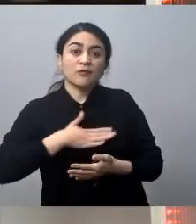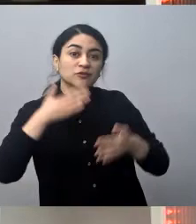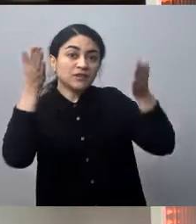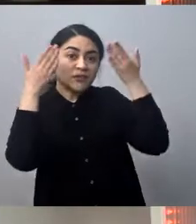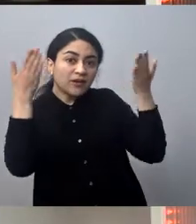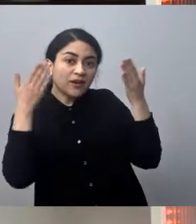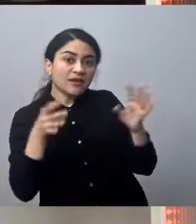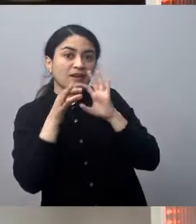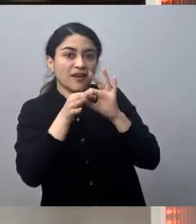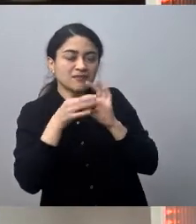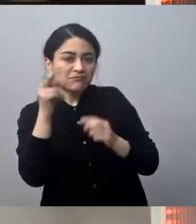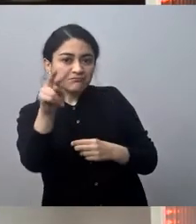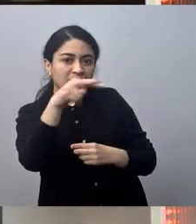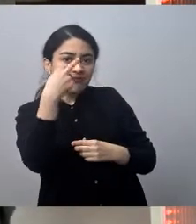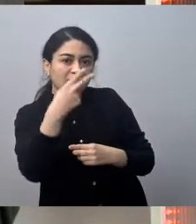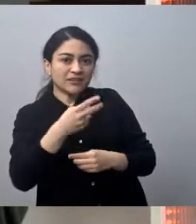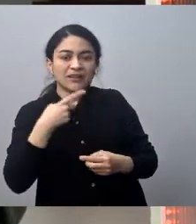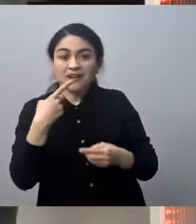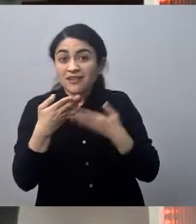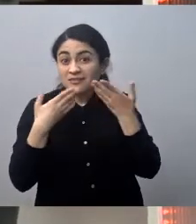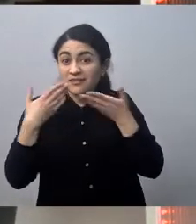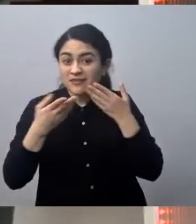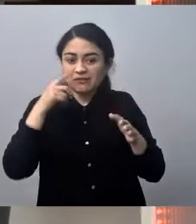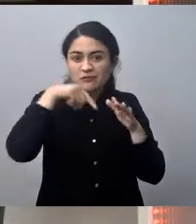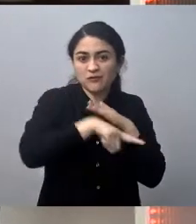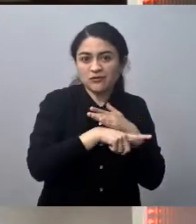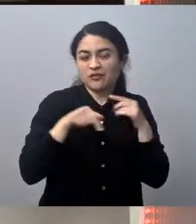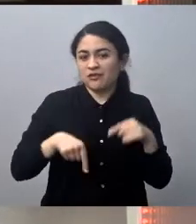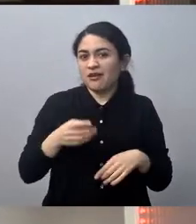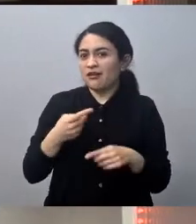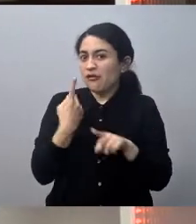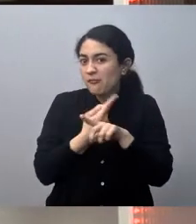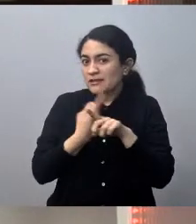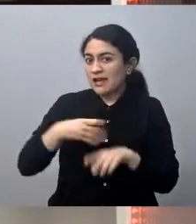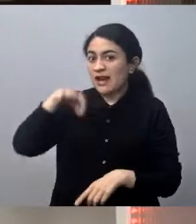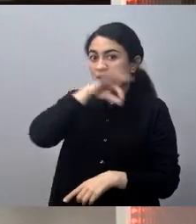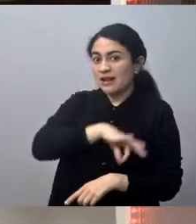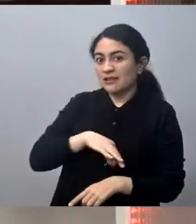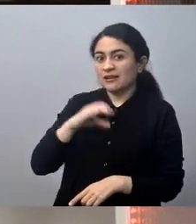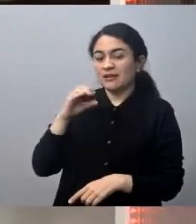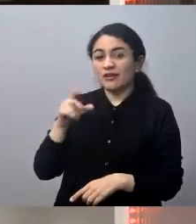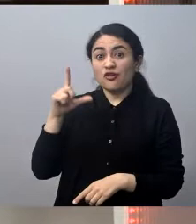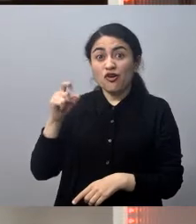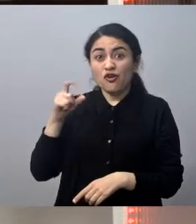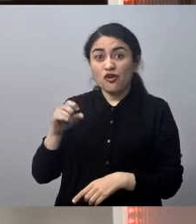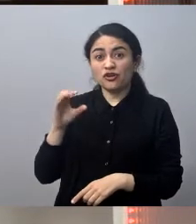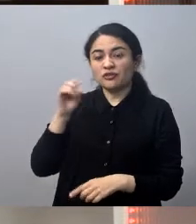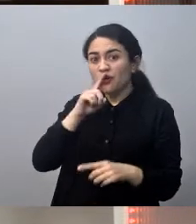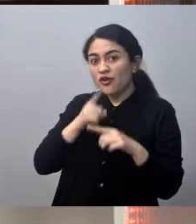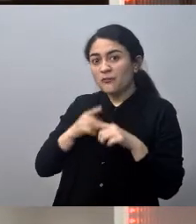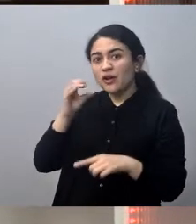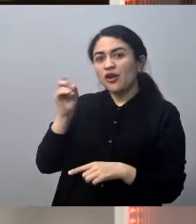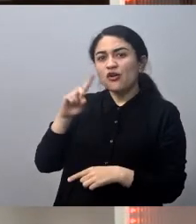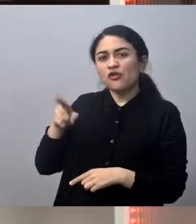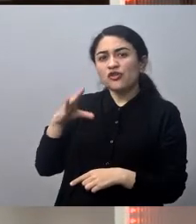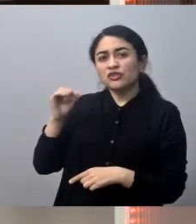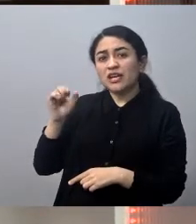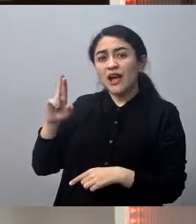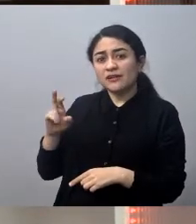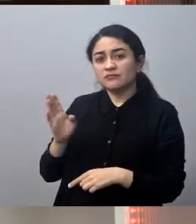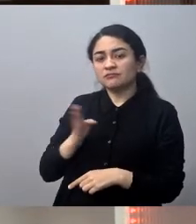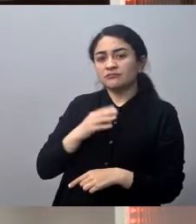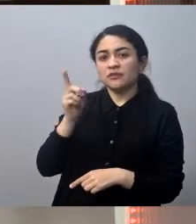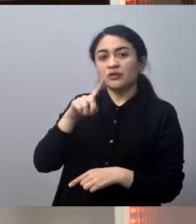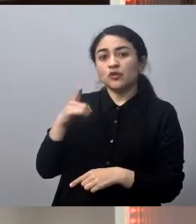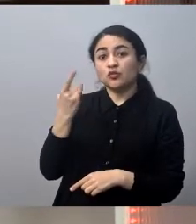Como está, un gusto saludarle, gracias por ser parte nuevamente de esta entrevista a fondo. Y hoy para conversar con el alcalde de Concon, Oscar Sumonte, con quien